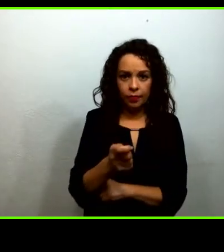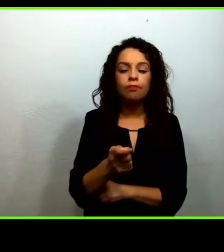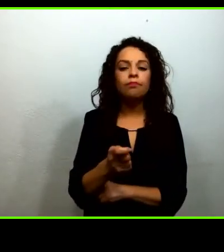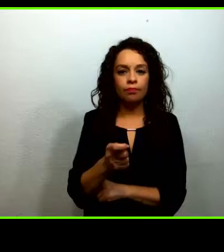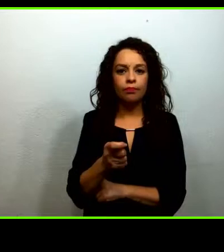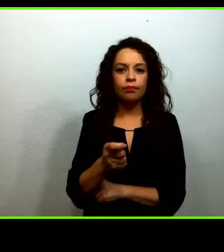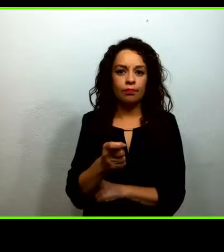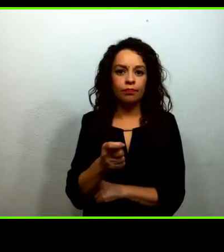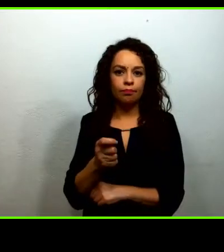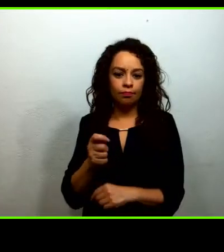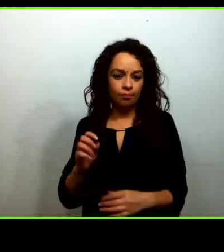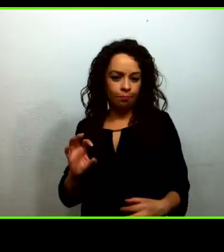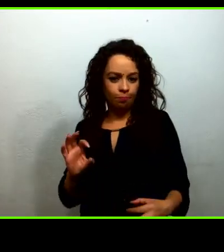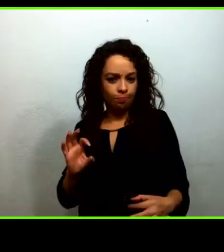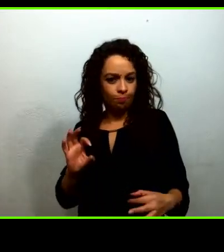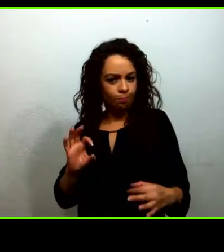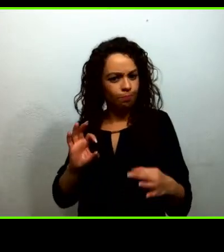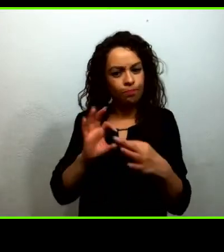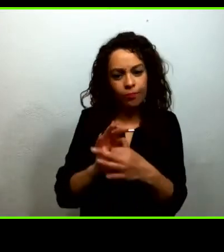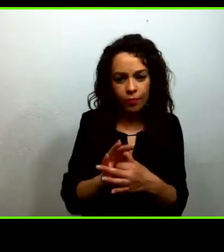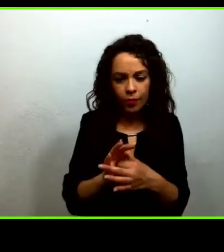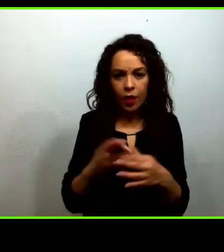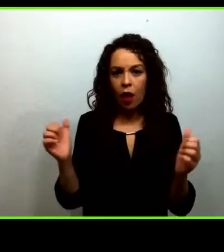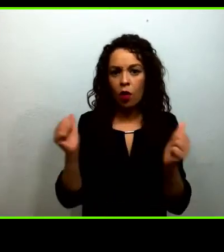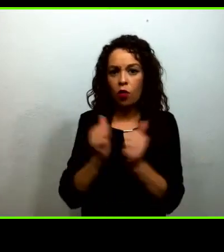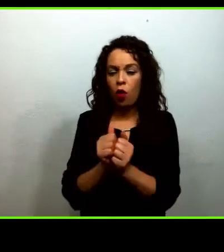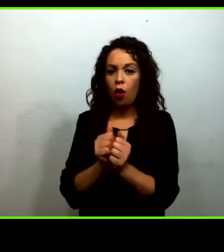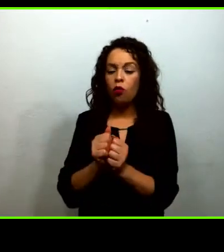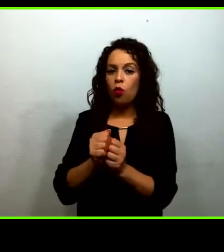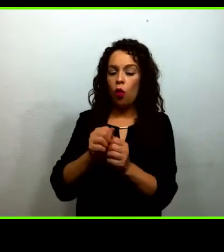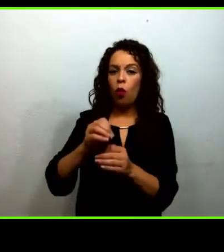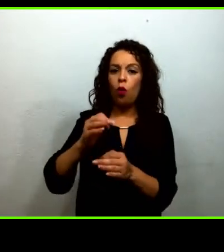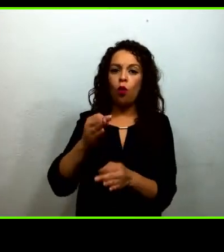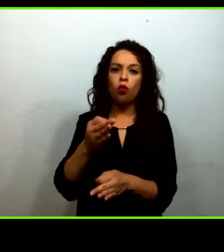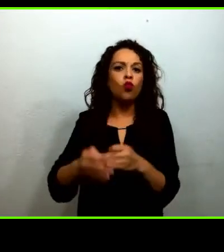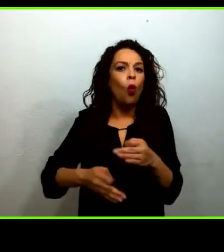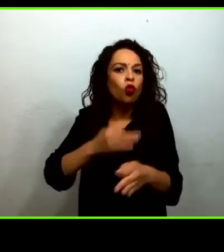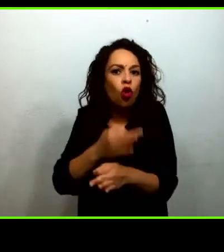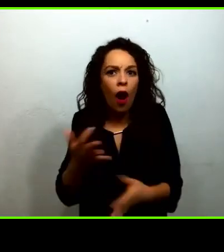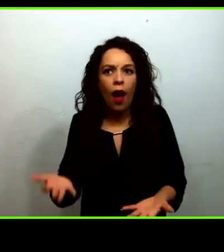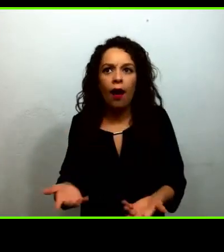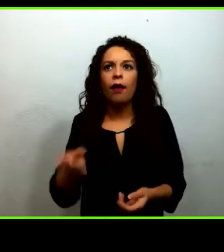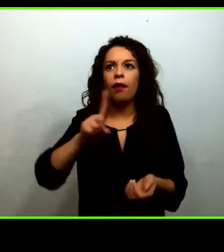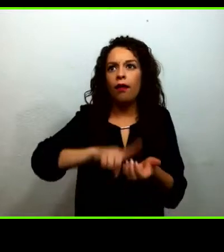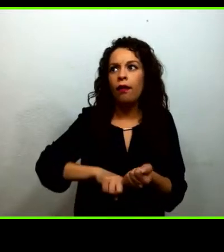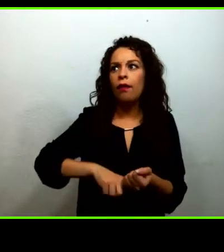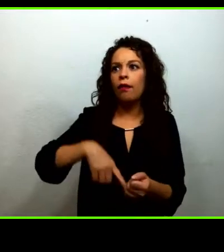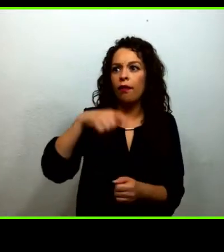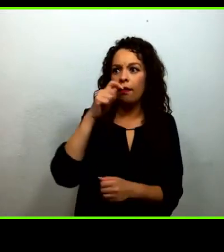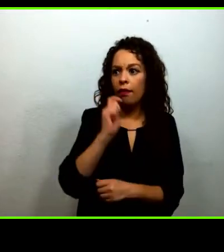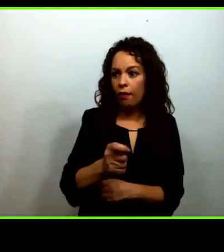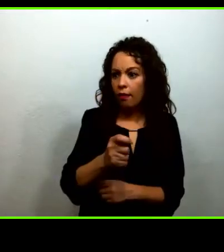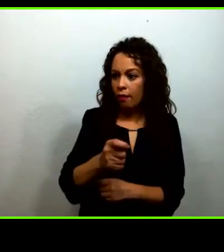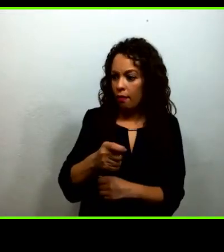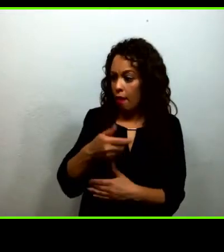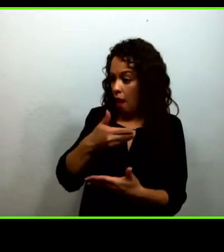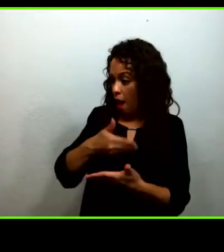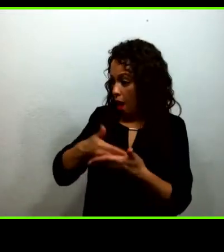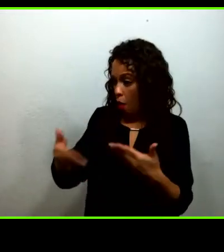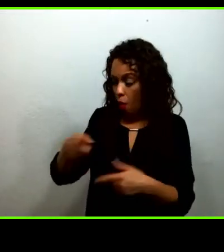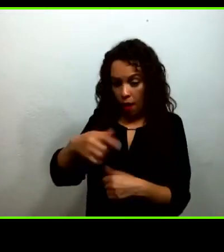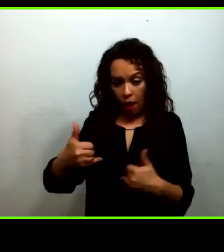por la telesecundaria ellos fueron formados a través de esta metodología. Estos jóvenes están ahora en la educación